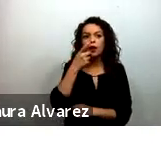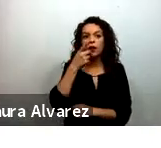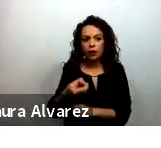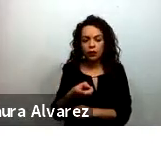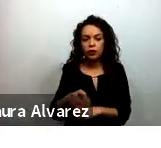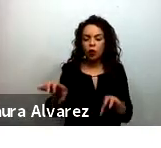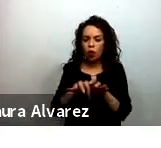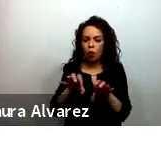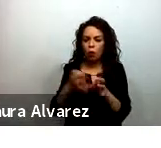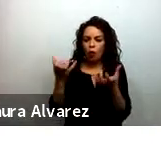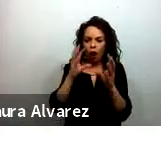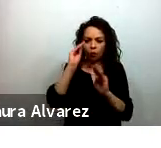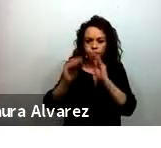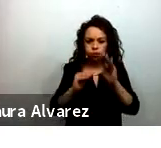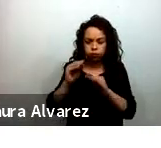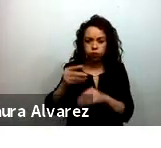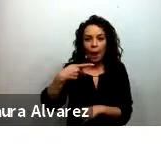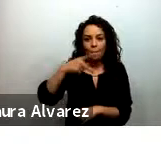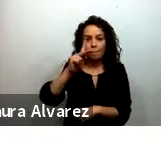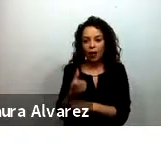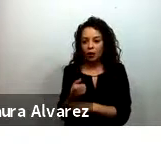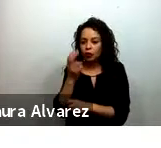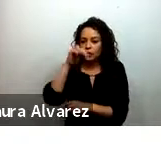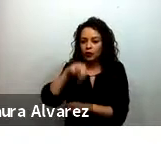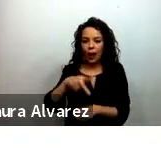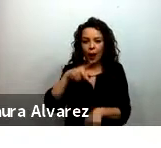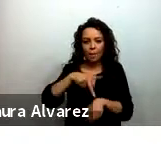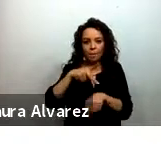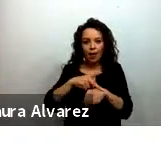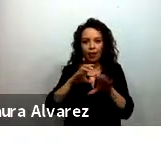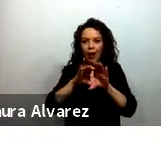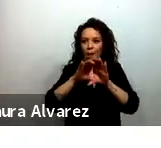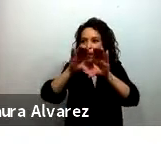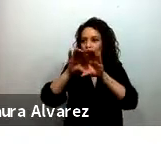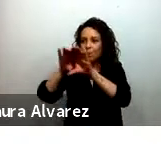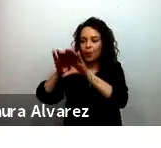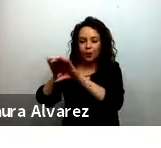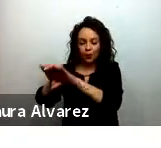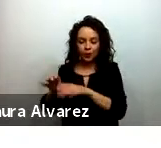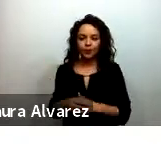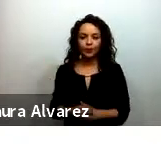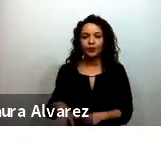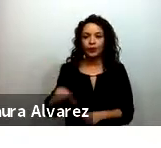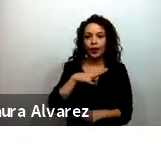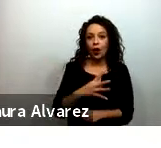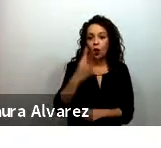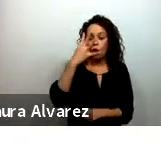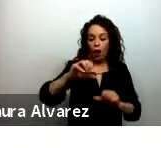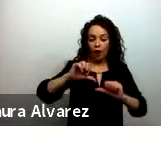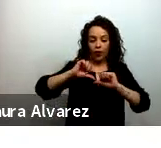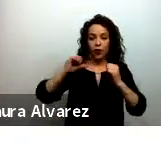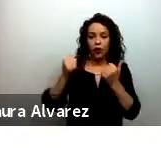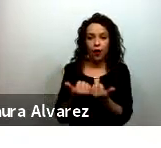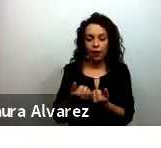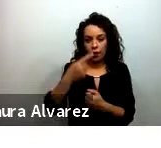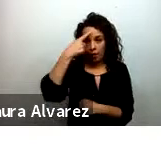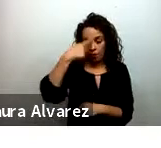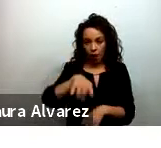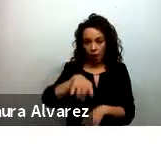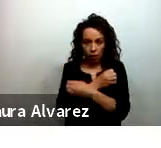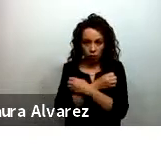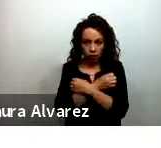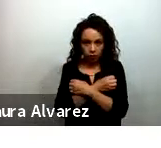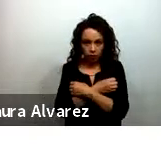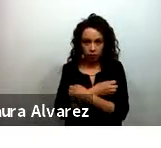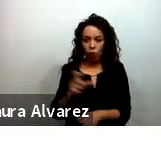serie de herramientas prácticas y algunos elementos conceptuales en cuatro áreas de educación en emergencias y aquí tenemos